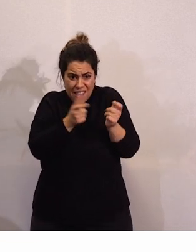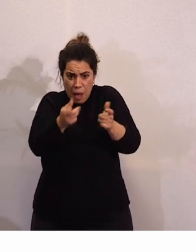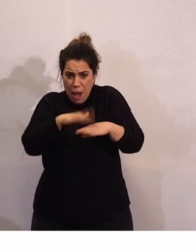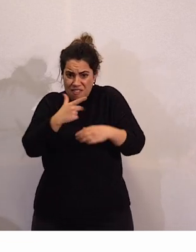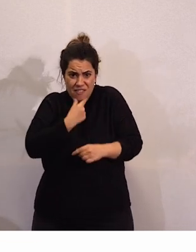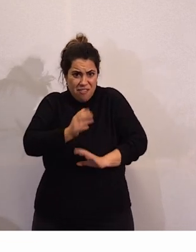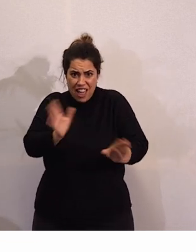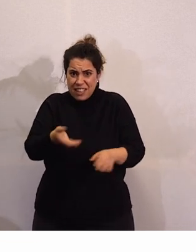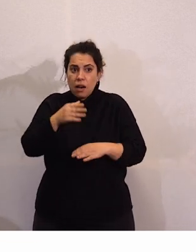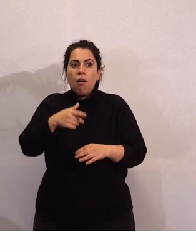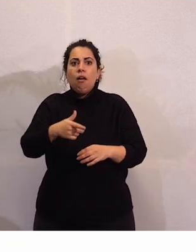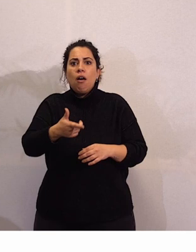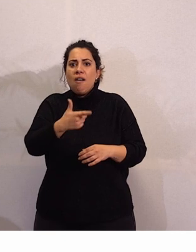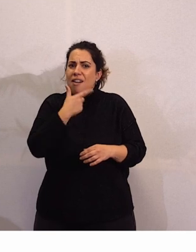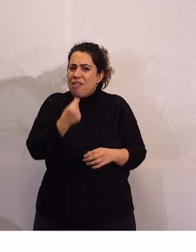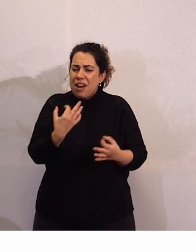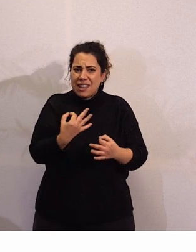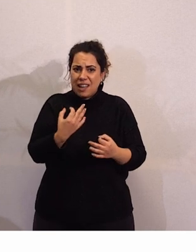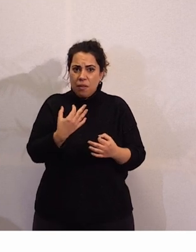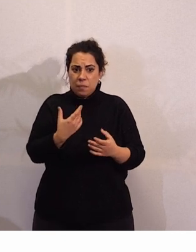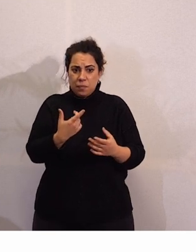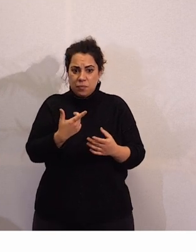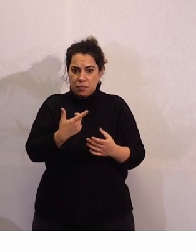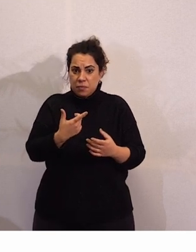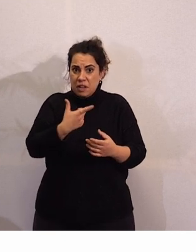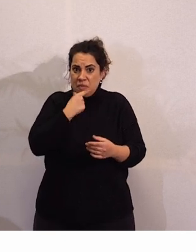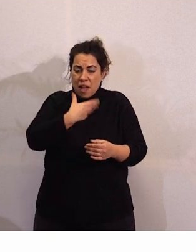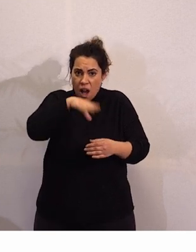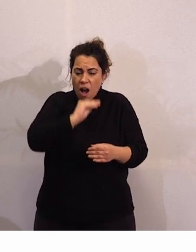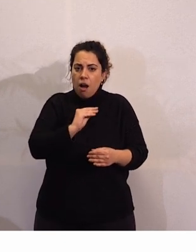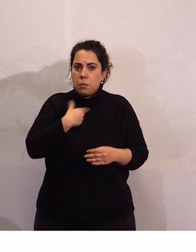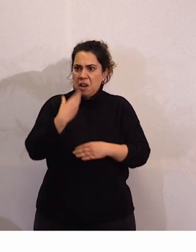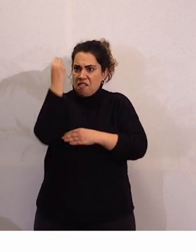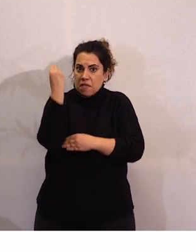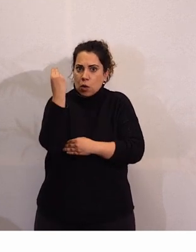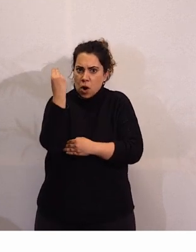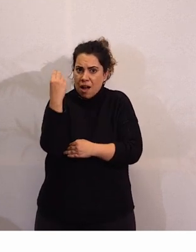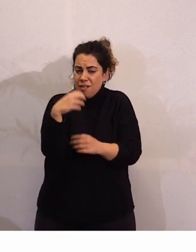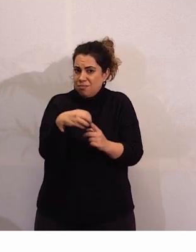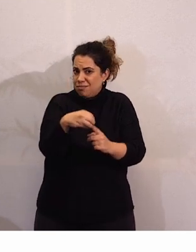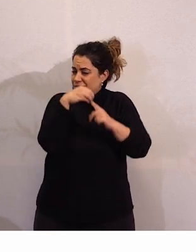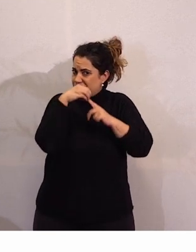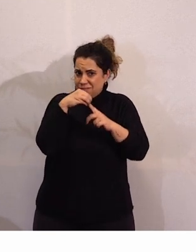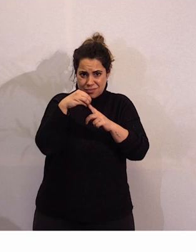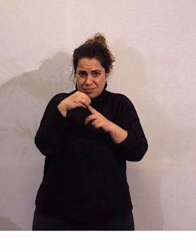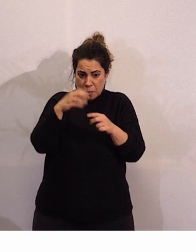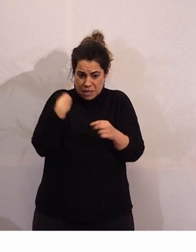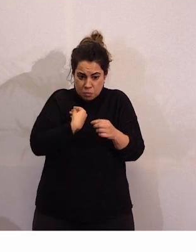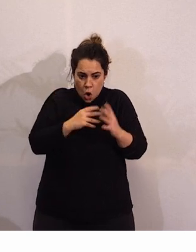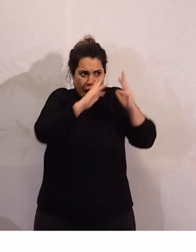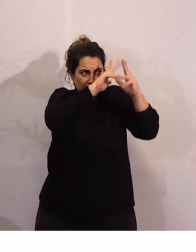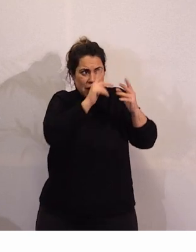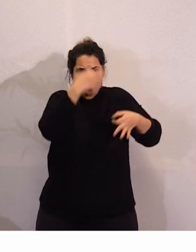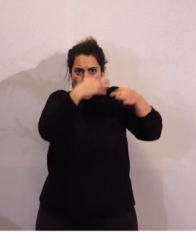también la comprensión de una figura que va a ser esencial y que forma parte ya de la propia administración de